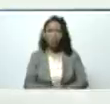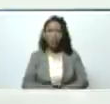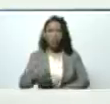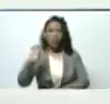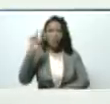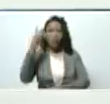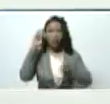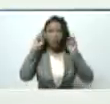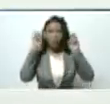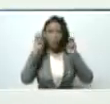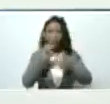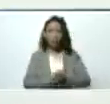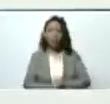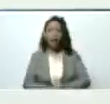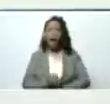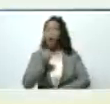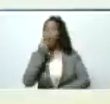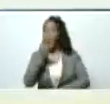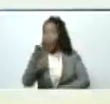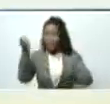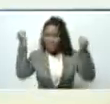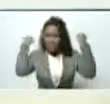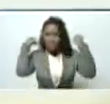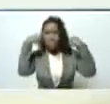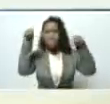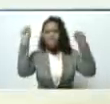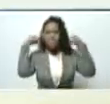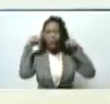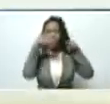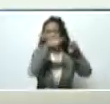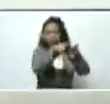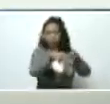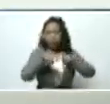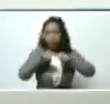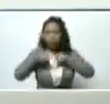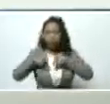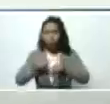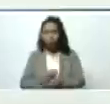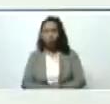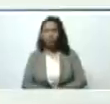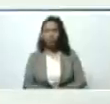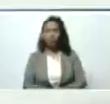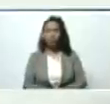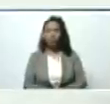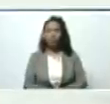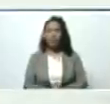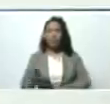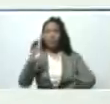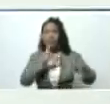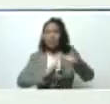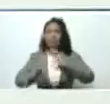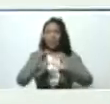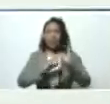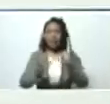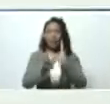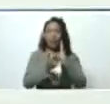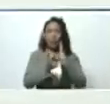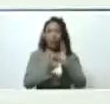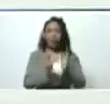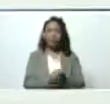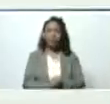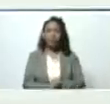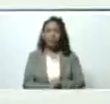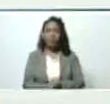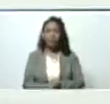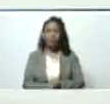vértice las buenas prácticas agrícolas la ciencia la tecnología la